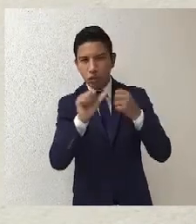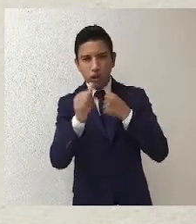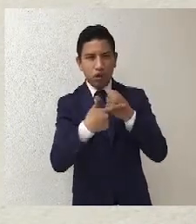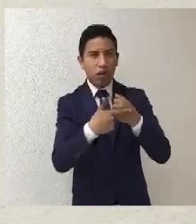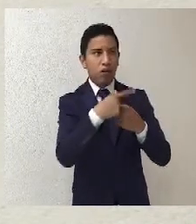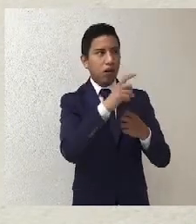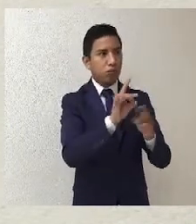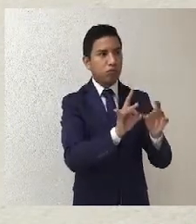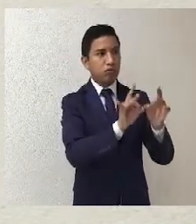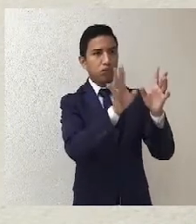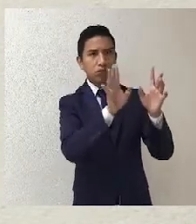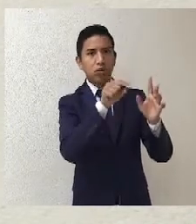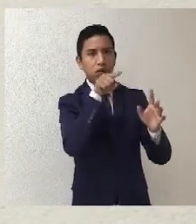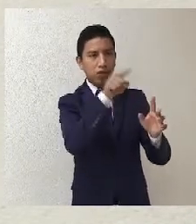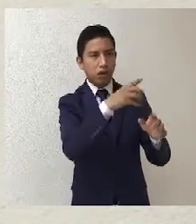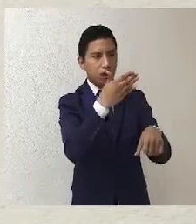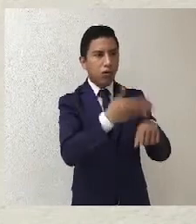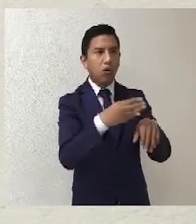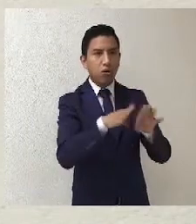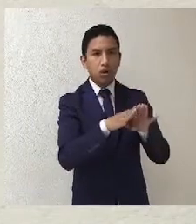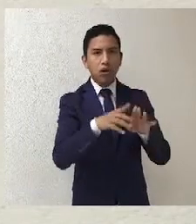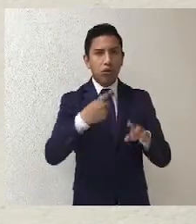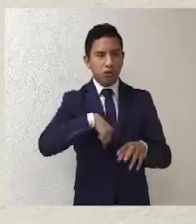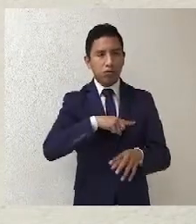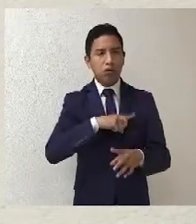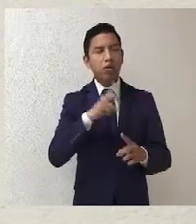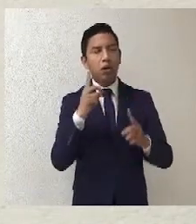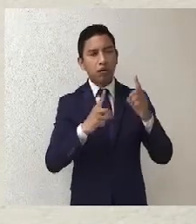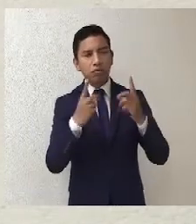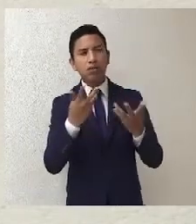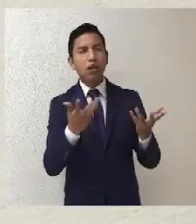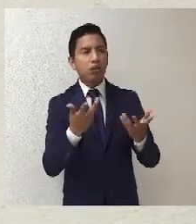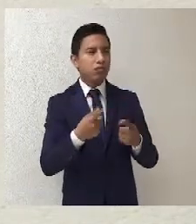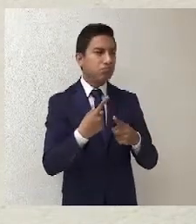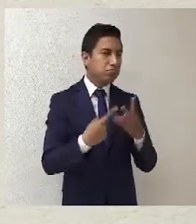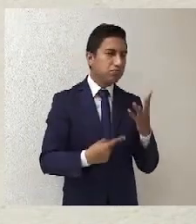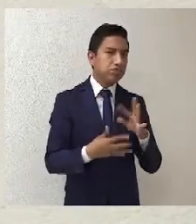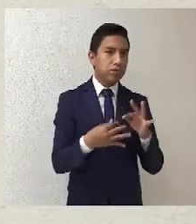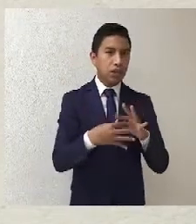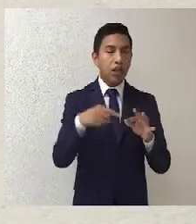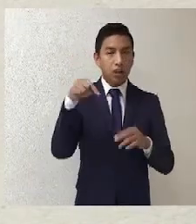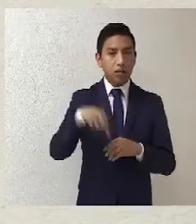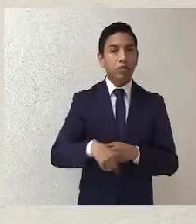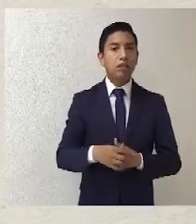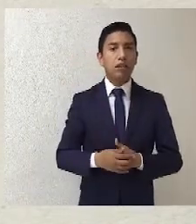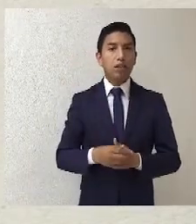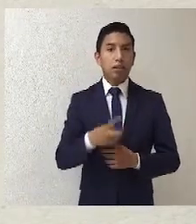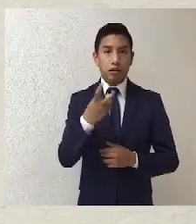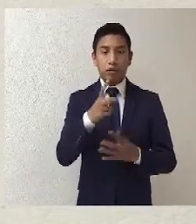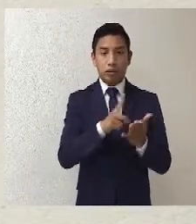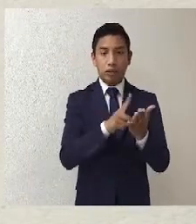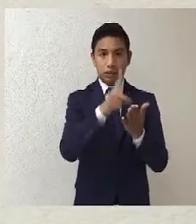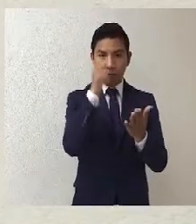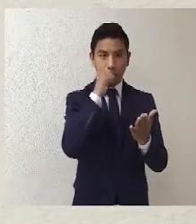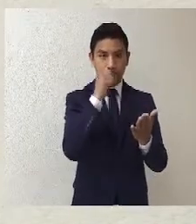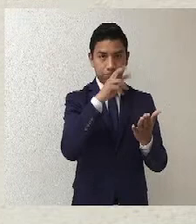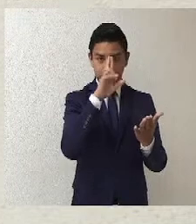No somos infalibles, resolvemos conforme a derecho, creo yo, pero creo que esta